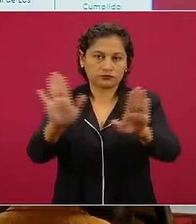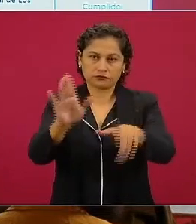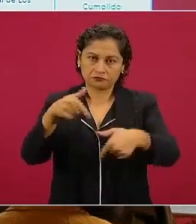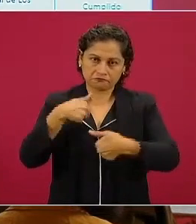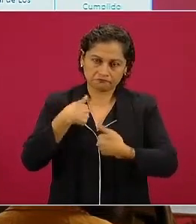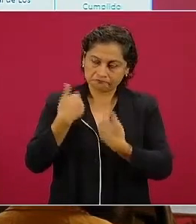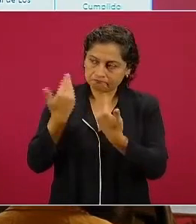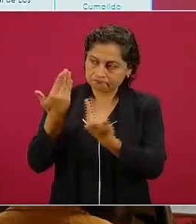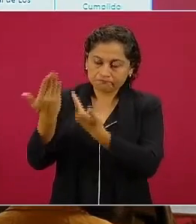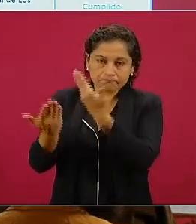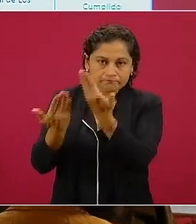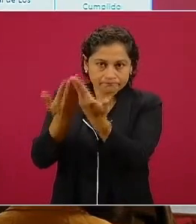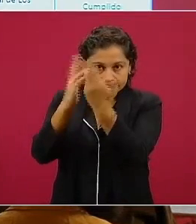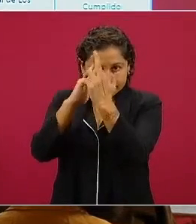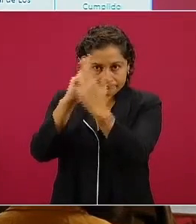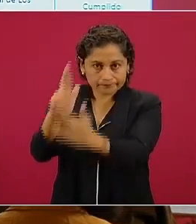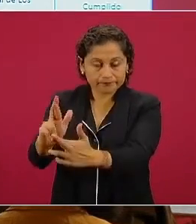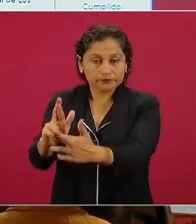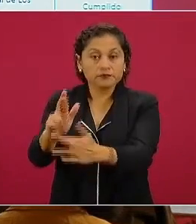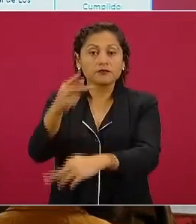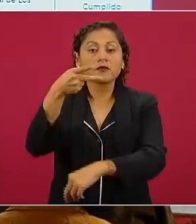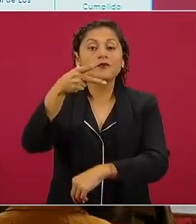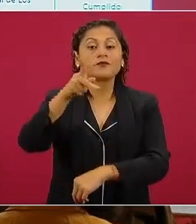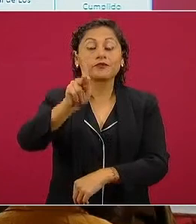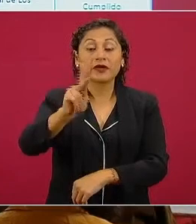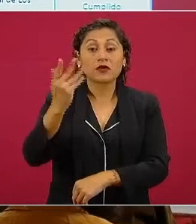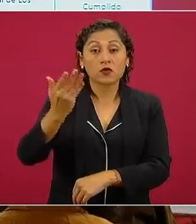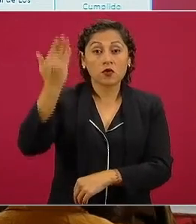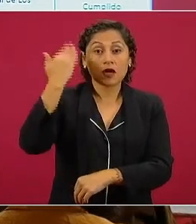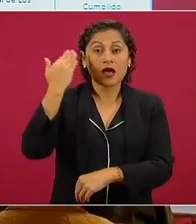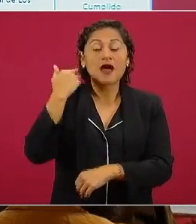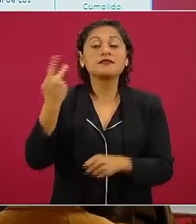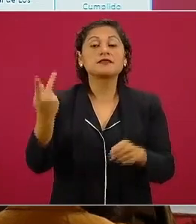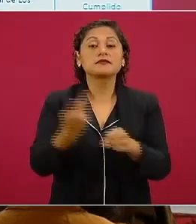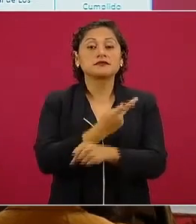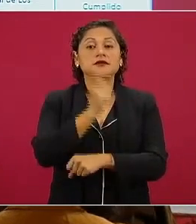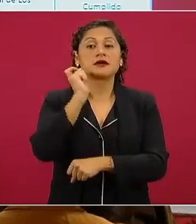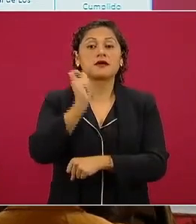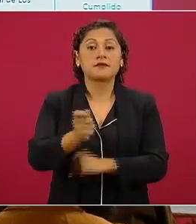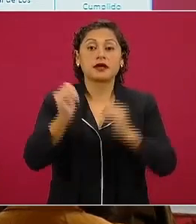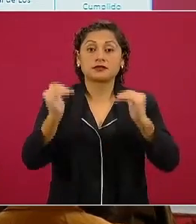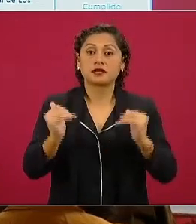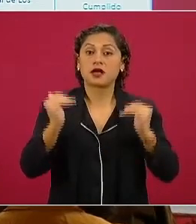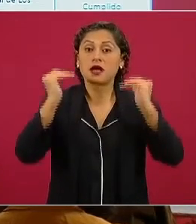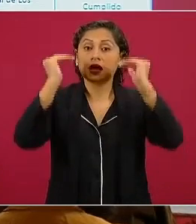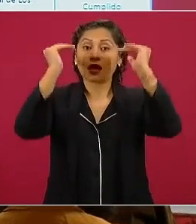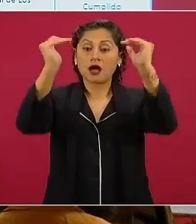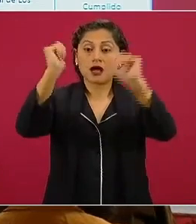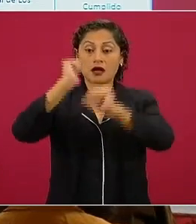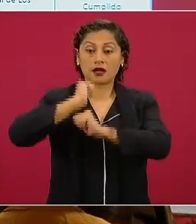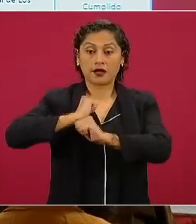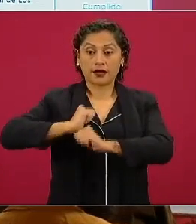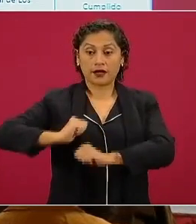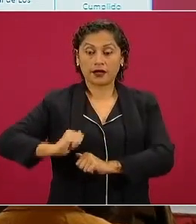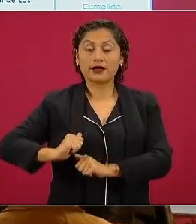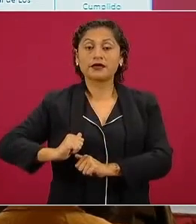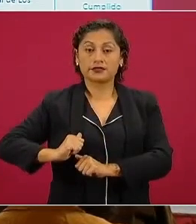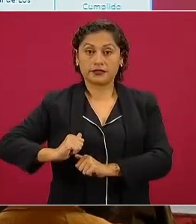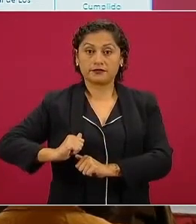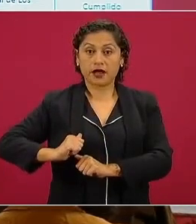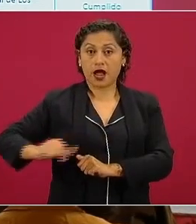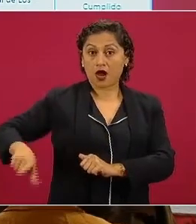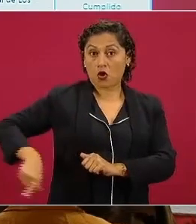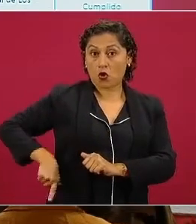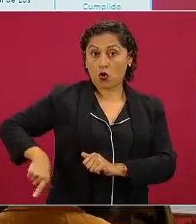pero había una relación arriba en donde participaban los gobiernos